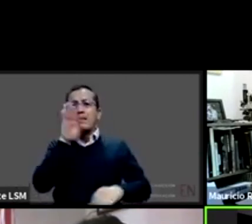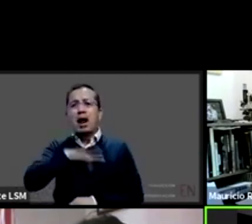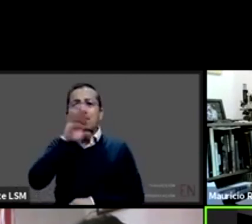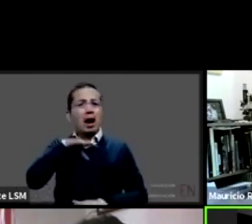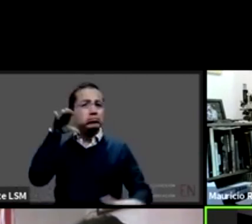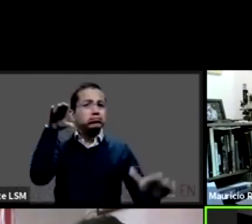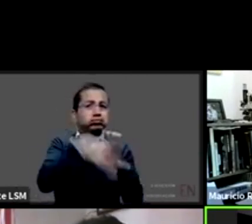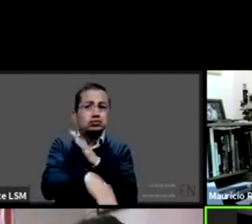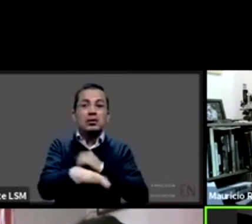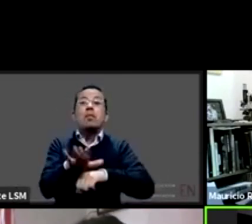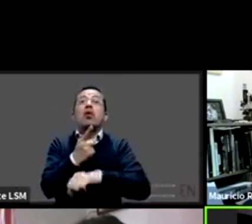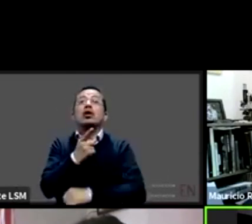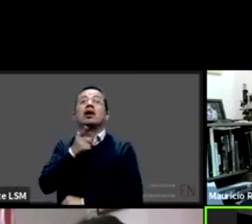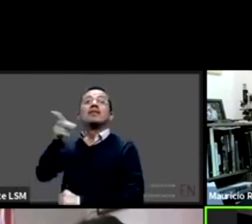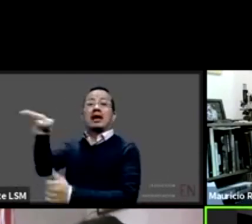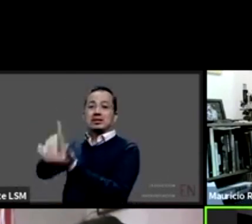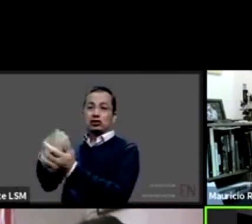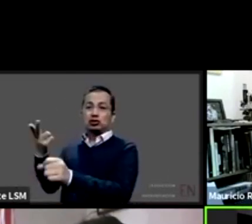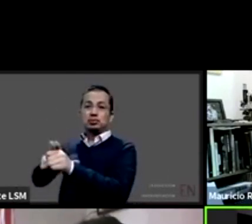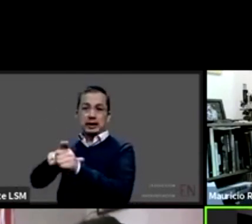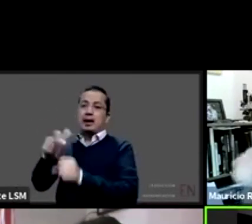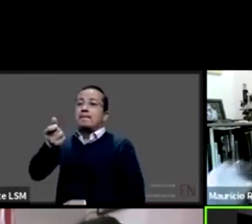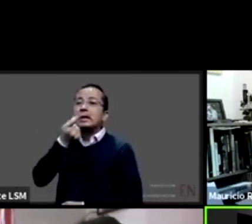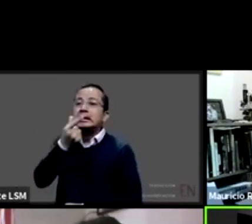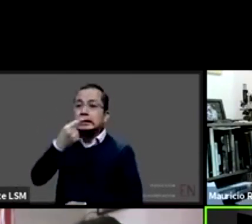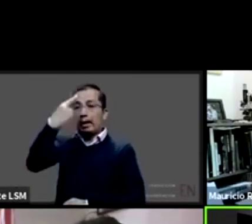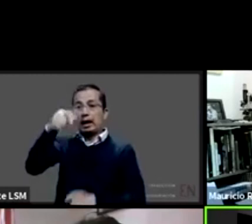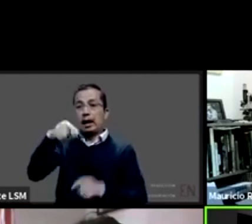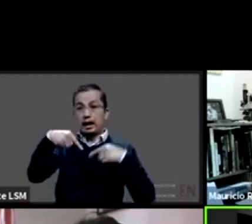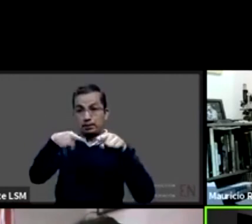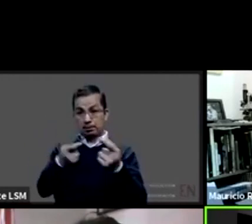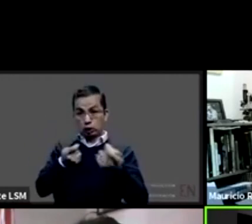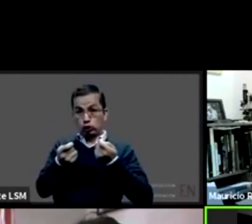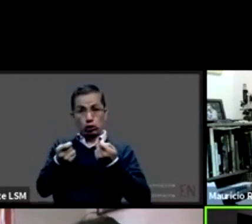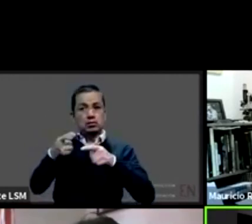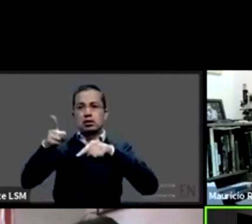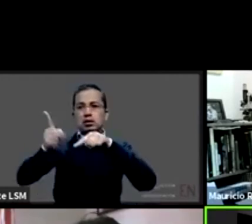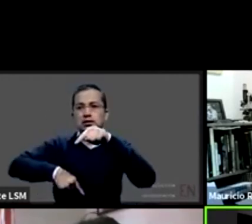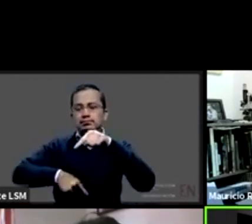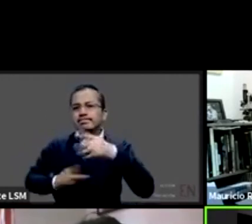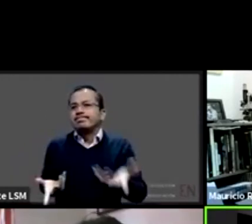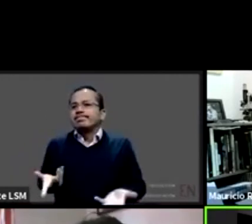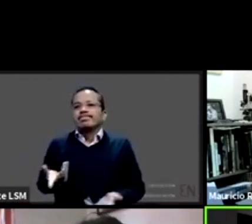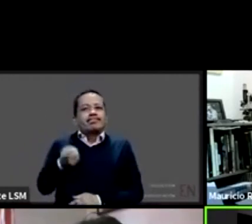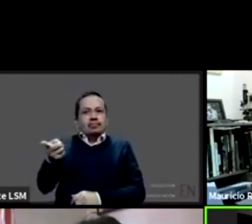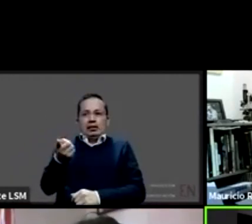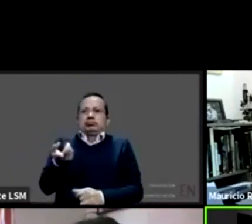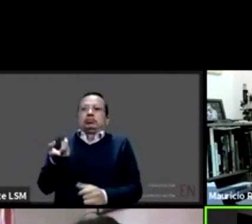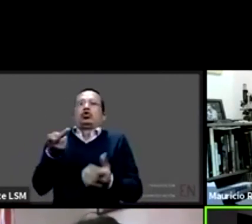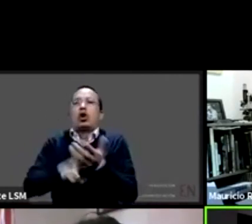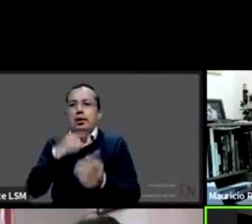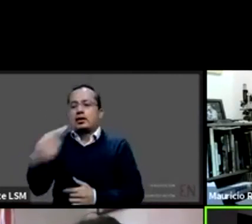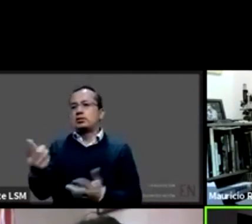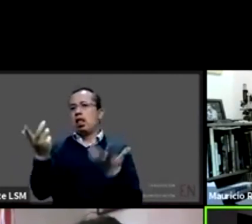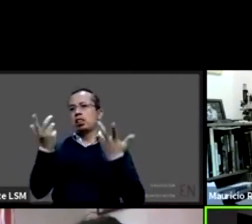además también obviamente de estas secuelas emocionales que quedan en los niños los dejan alterados los dejan ahora